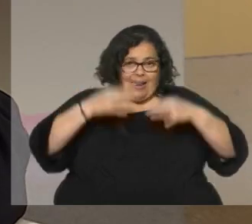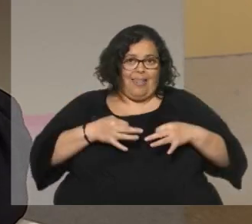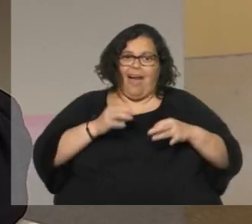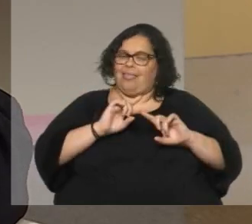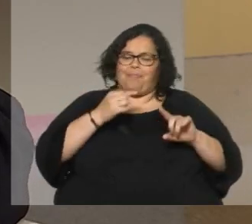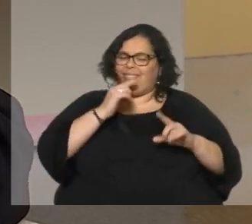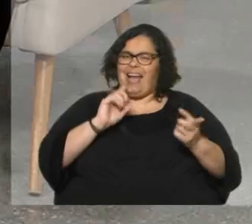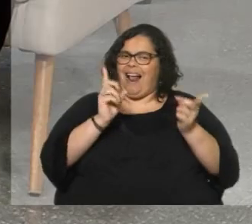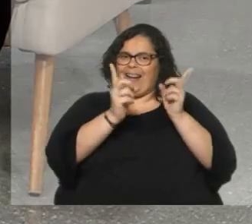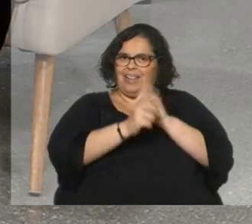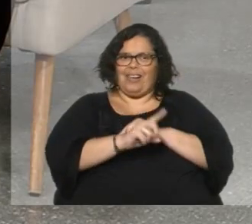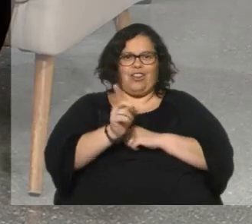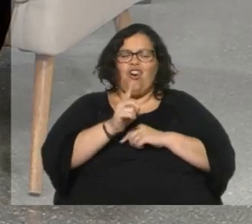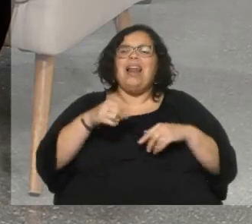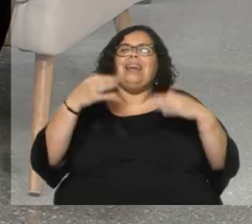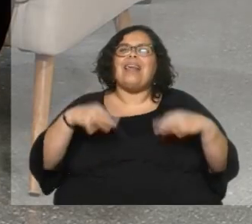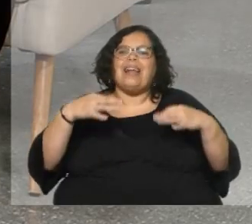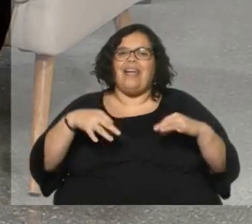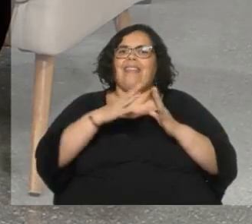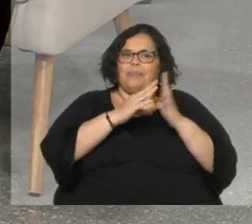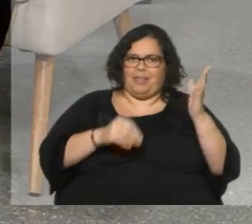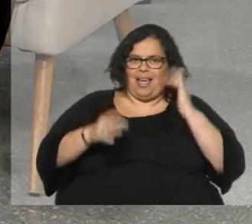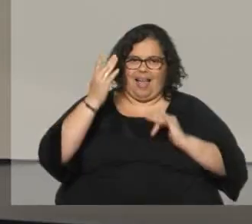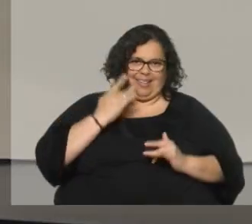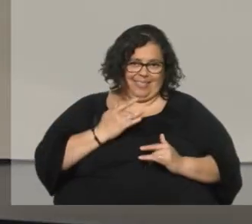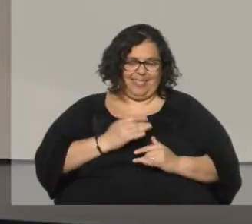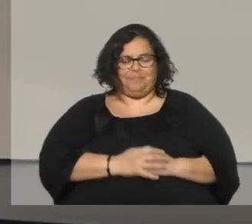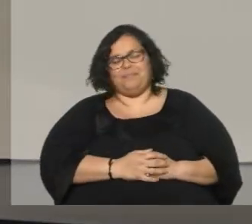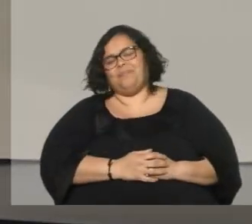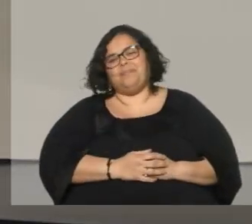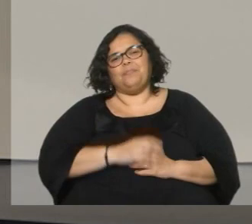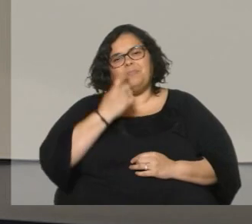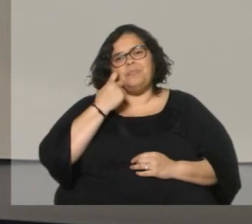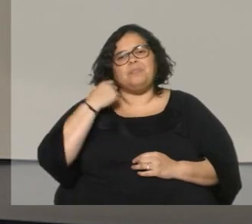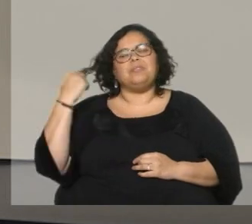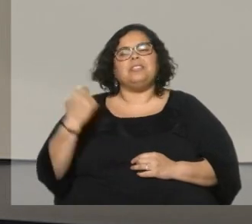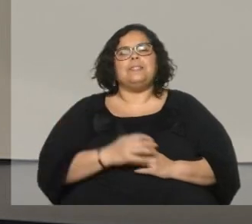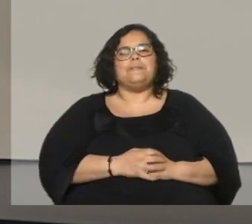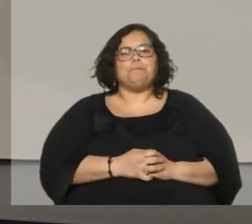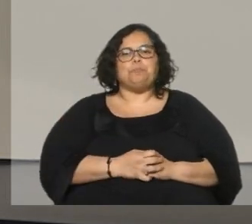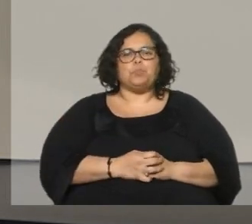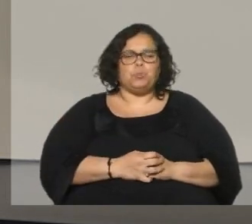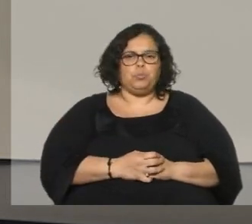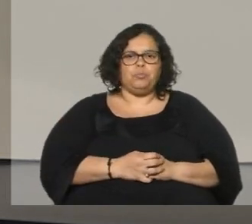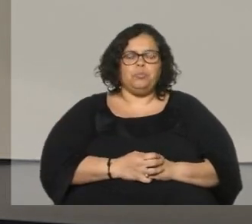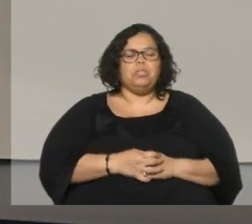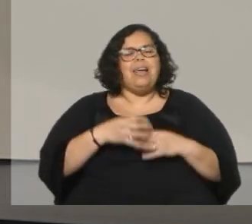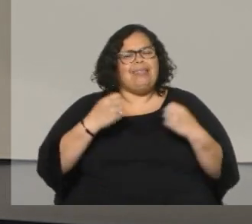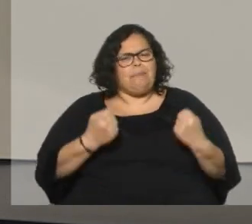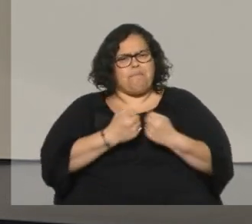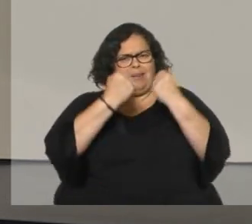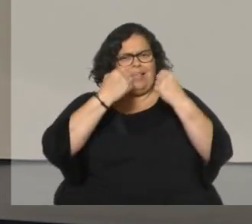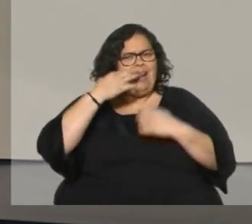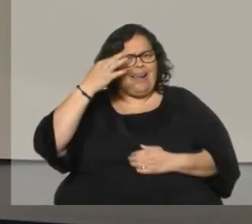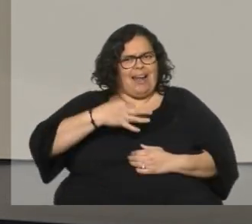razón eso por ahí iba a andar en la pregunta seguro cuánto te impacta la realidad y